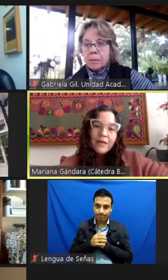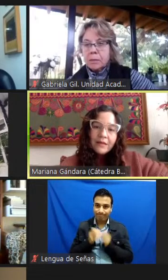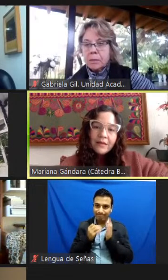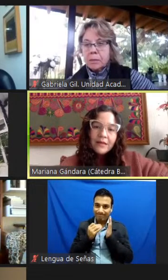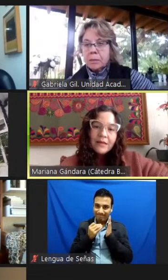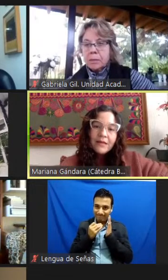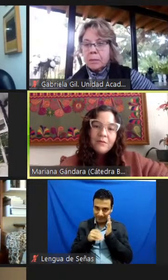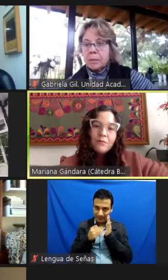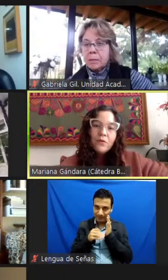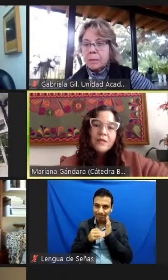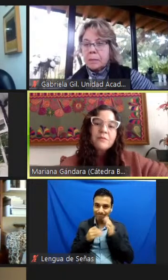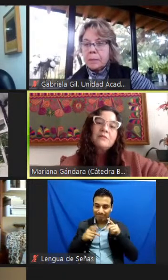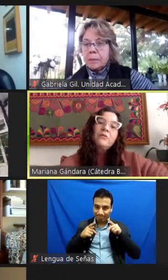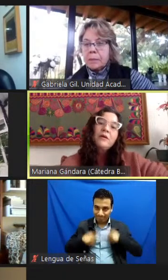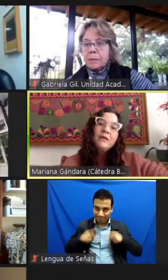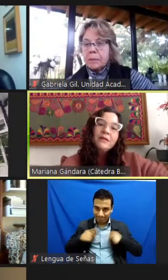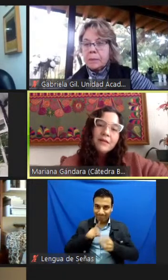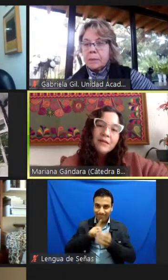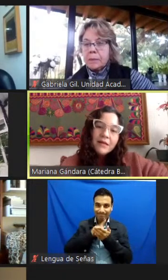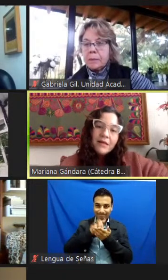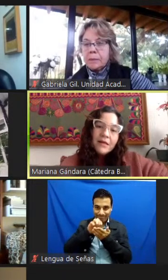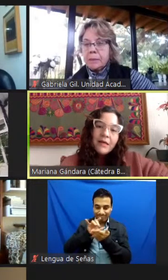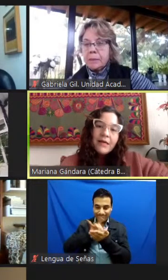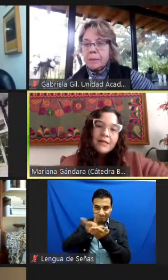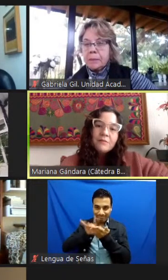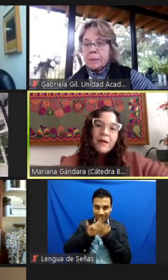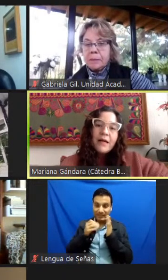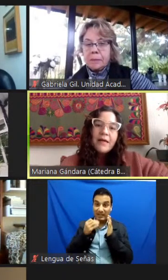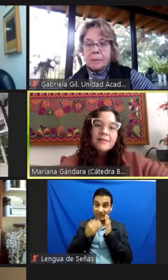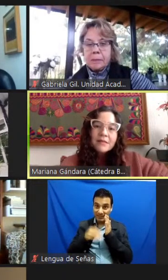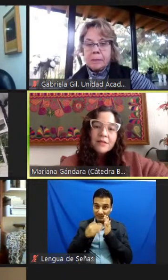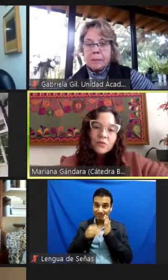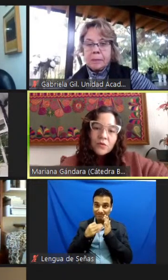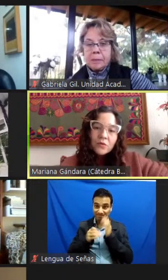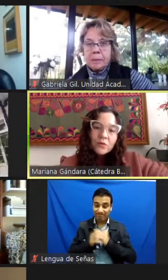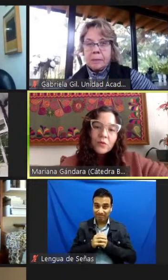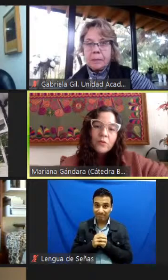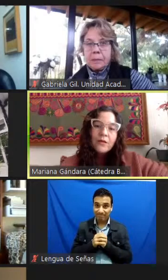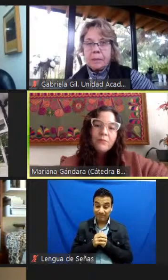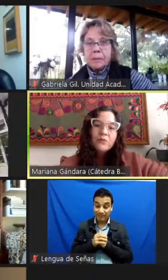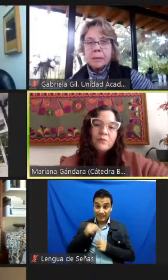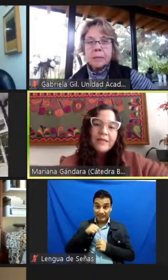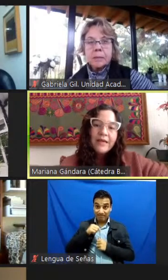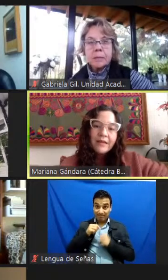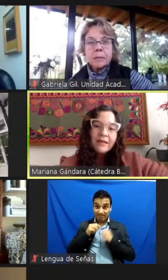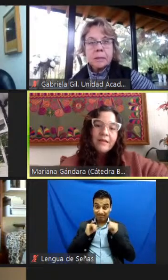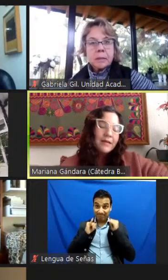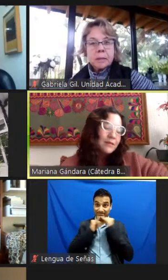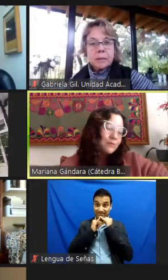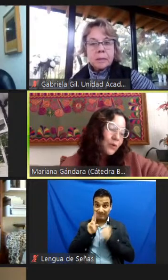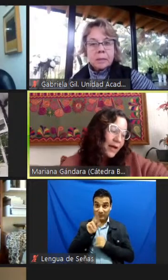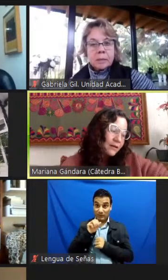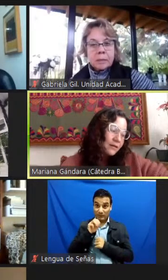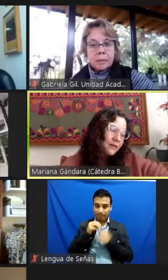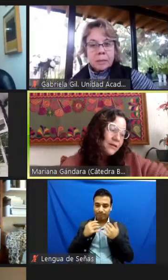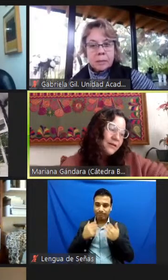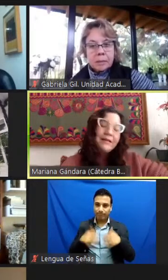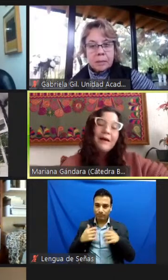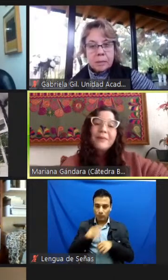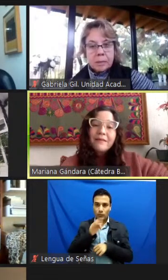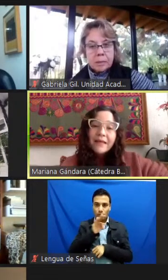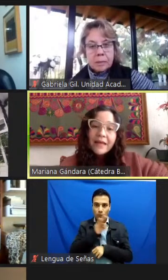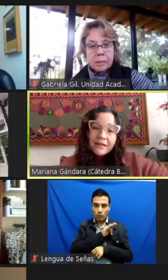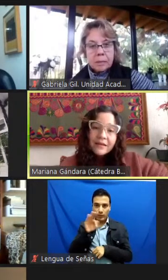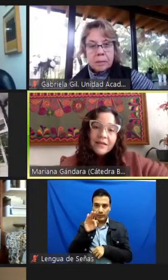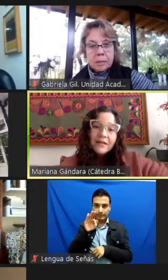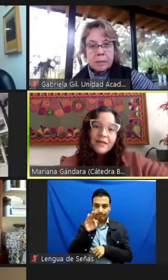también, y muy esperanzadoramente, es para esta institución una posibilidad de explorar, de